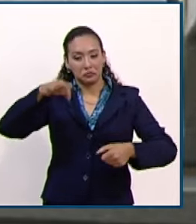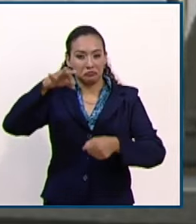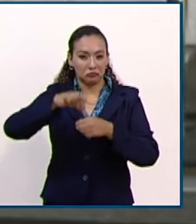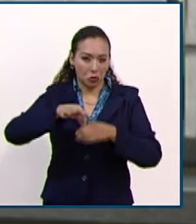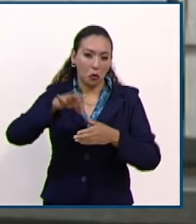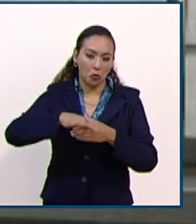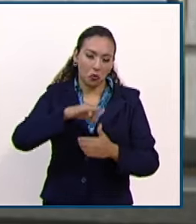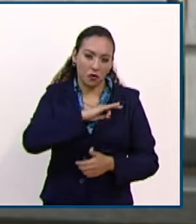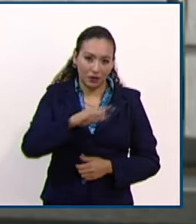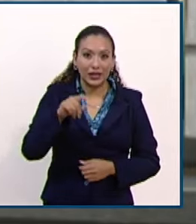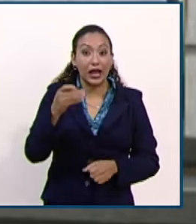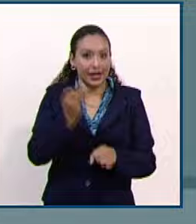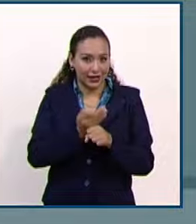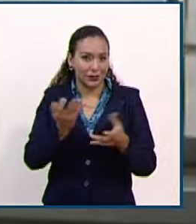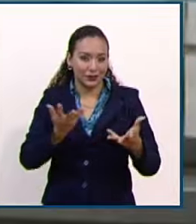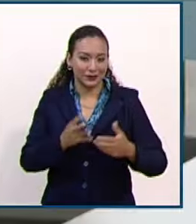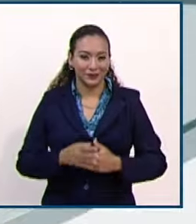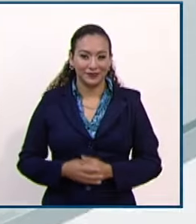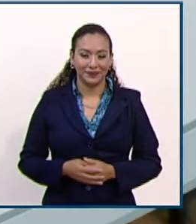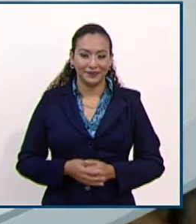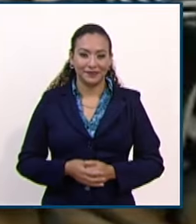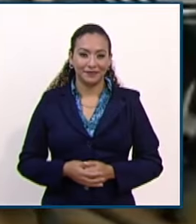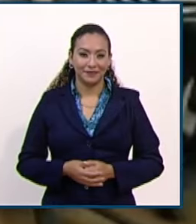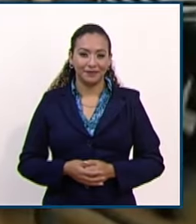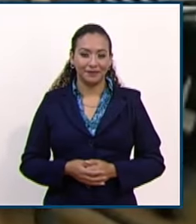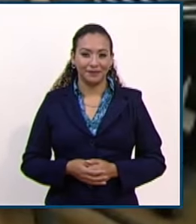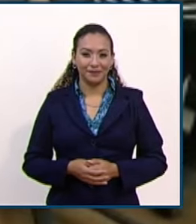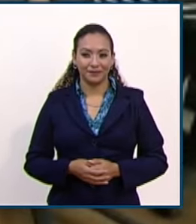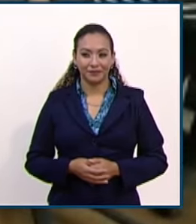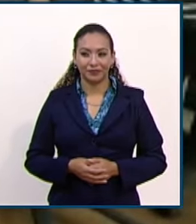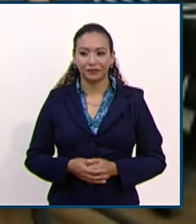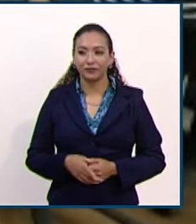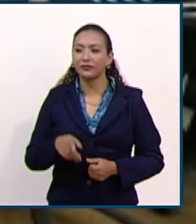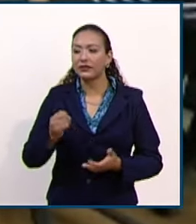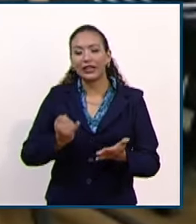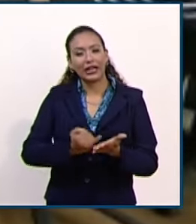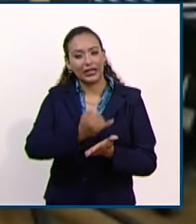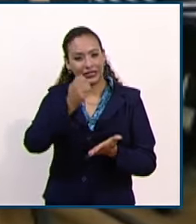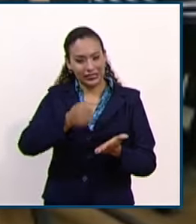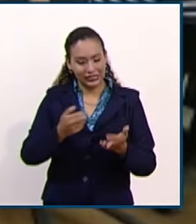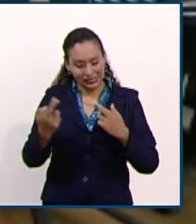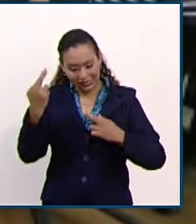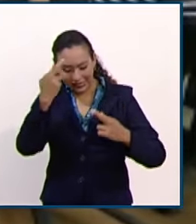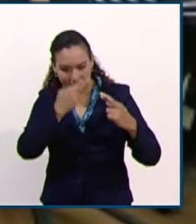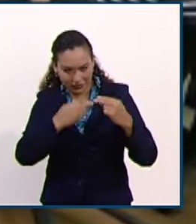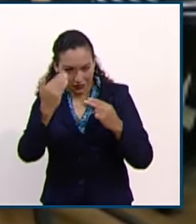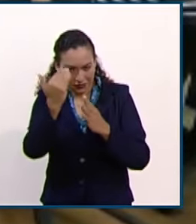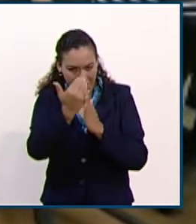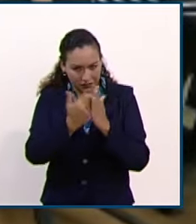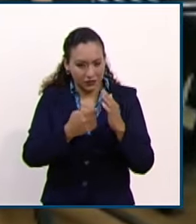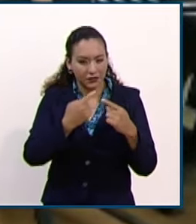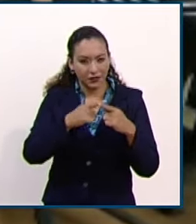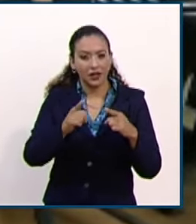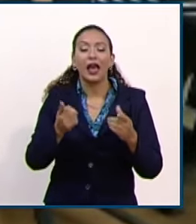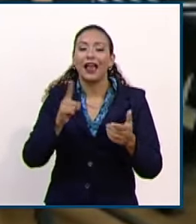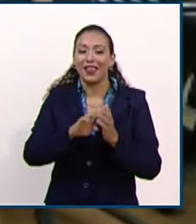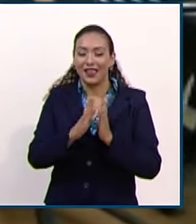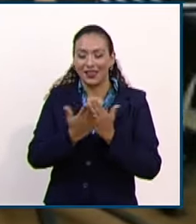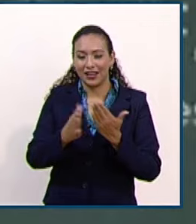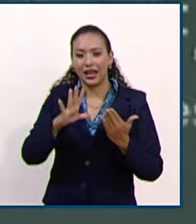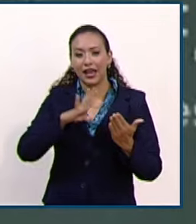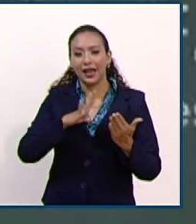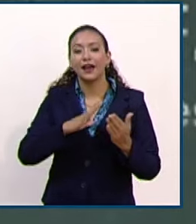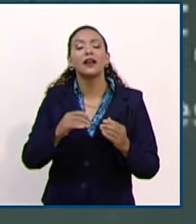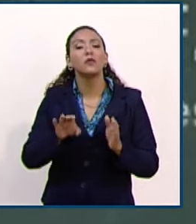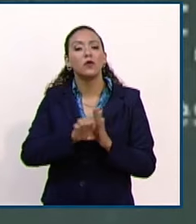está llevando a cabo en este momento. Entre las sentencias analizadas que también son parte de la obra se encuentran algunas en